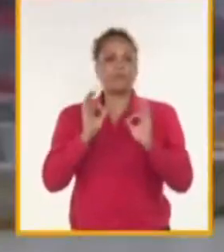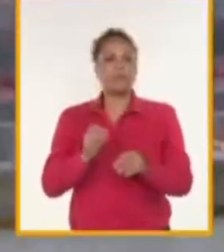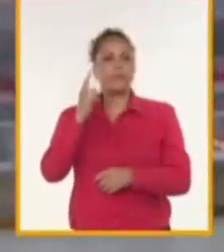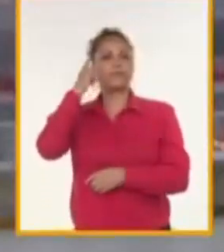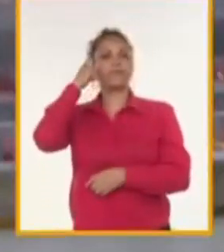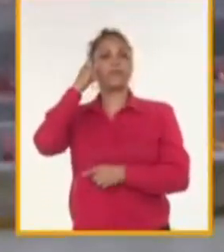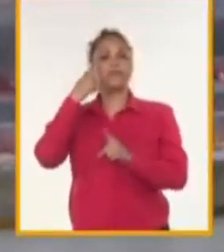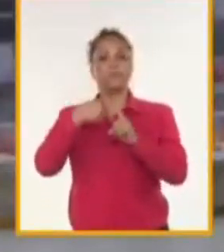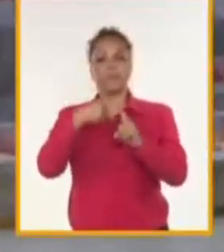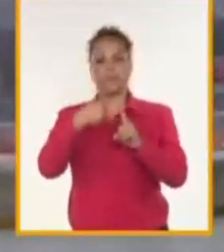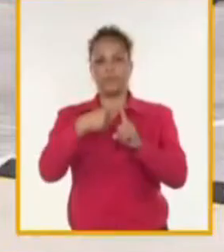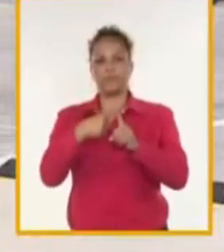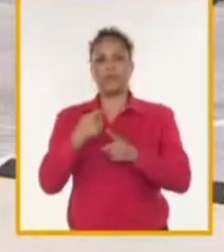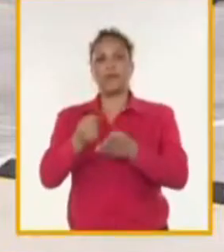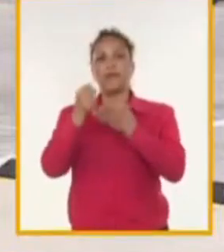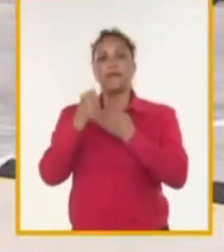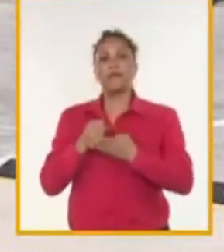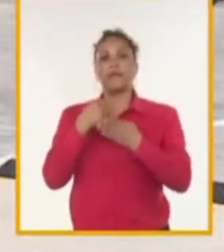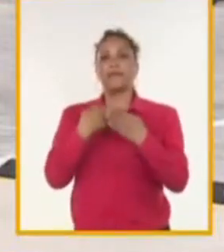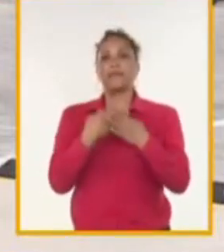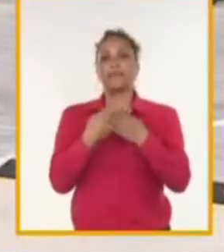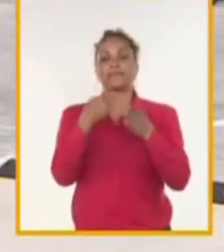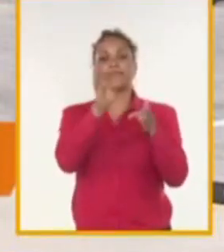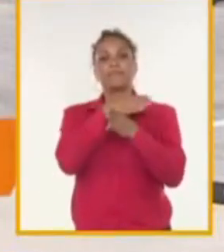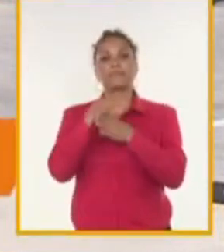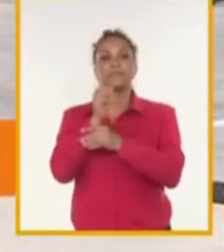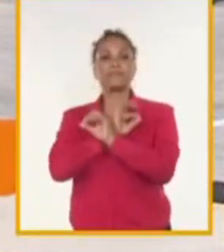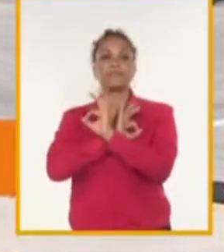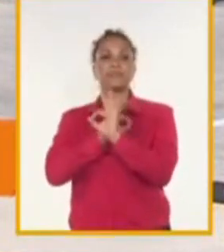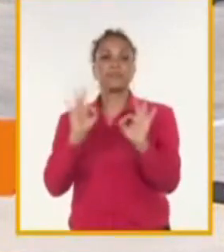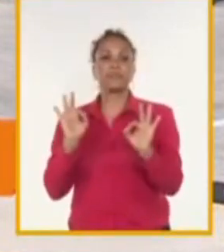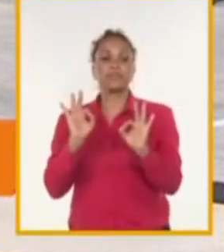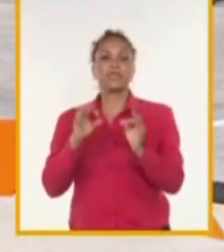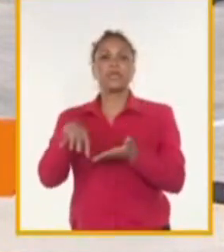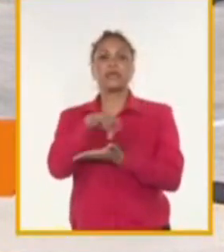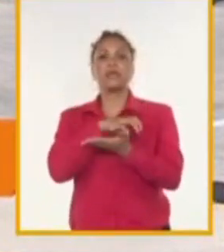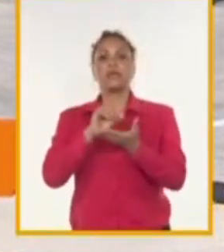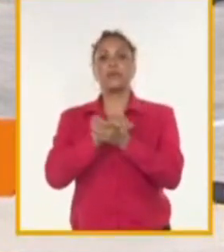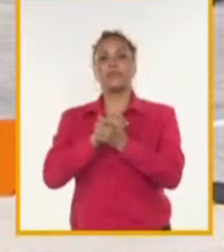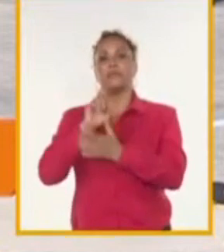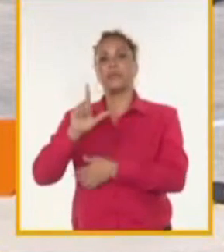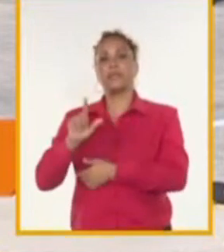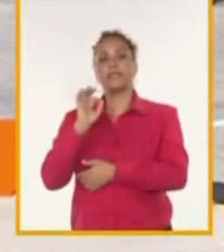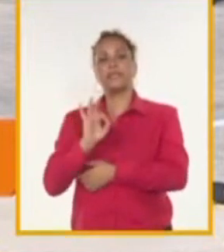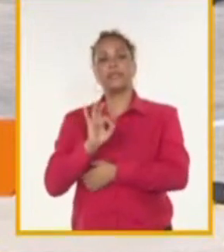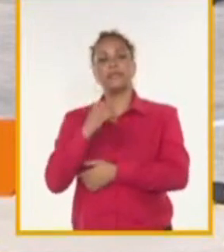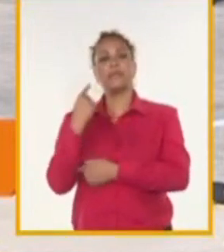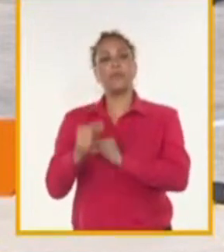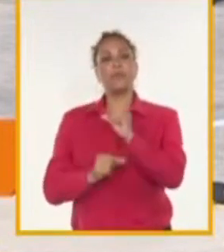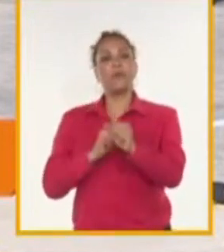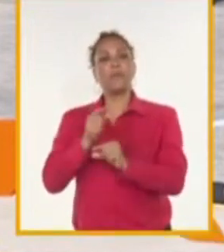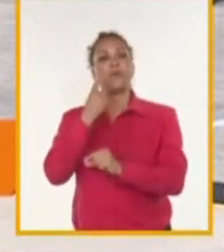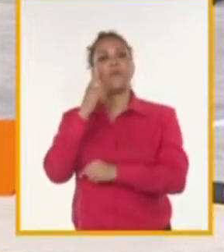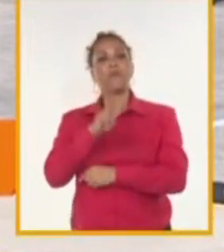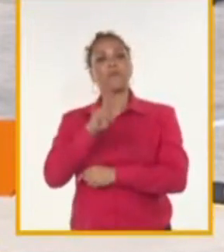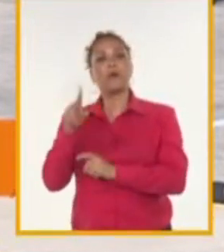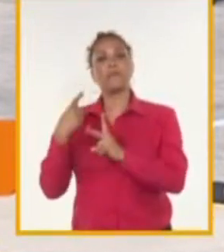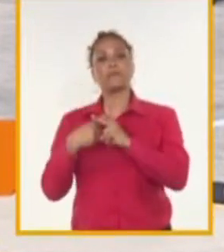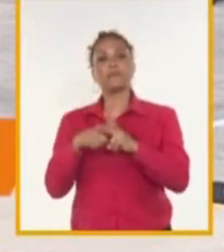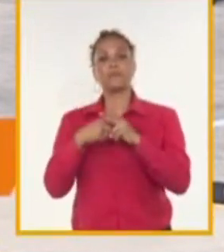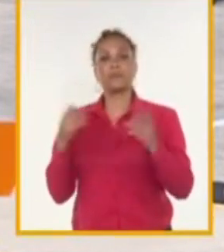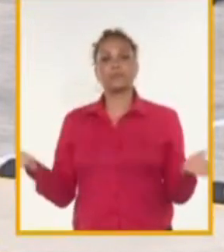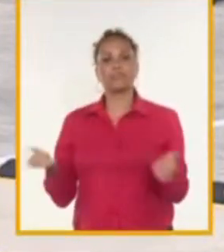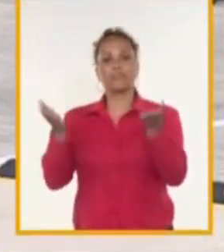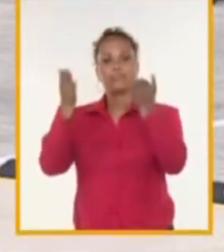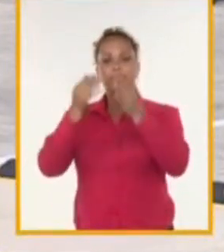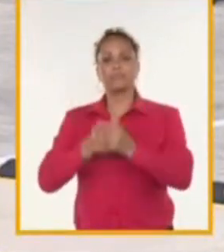de nuestros socios y también muy especialmente de la zona especial de Mariel, siempre logramos encontrar una solución para continuar adelante y